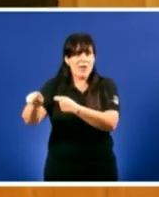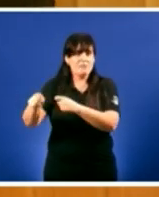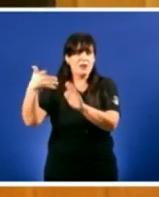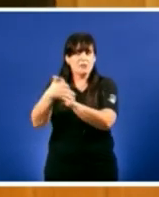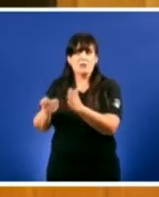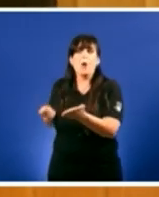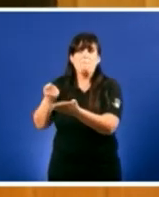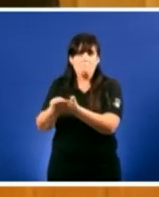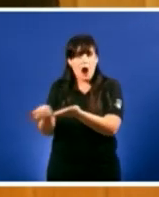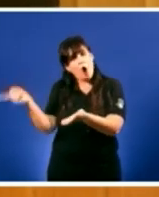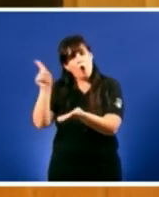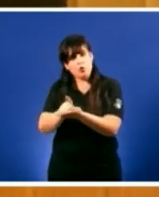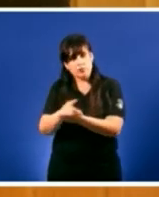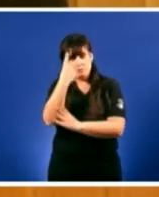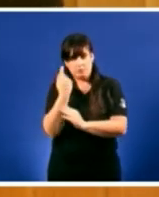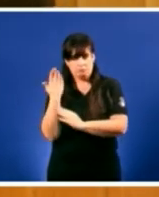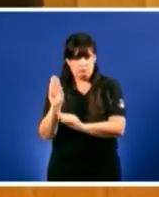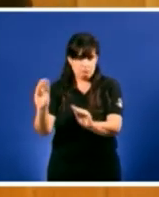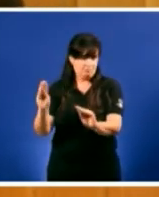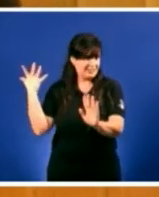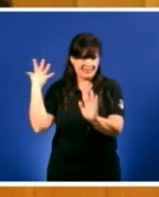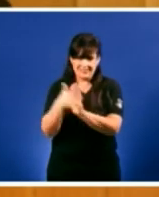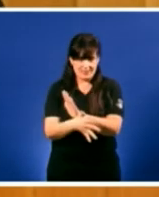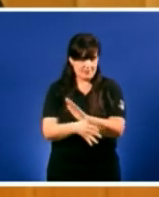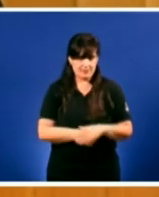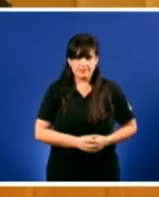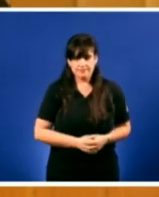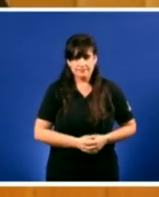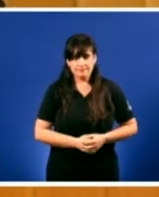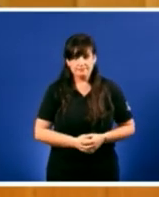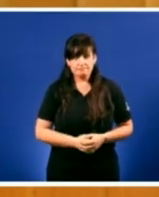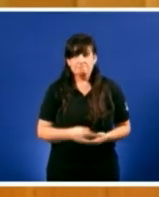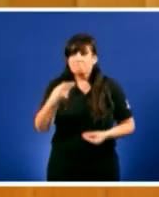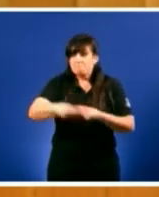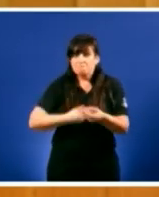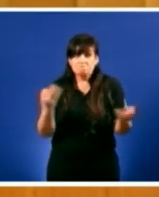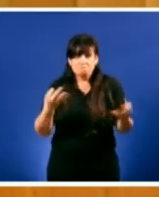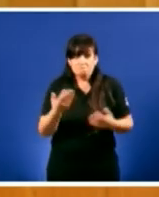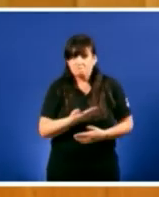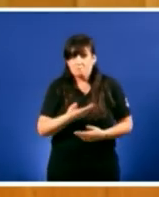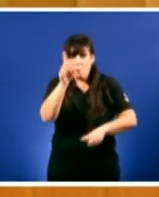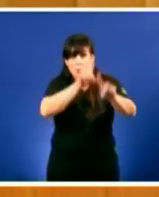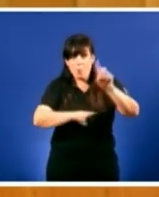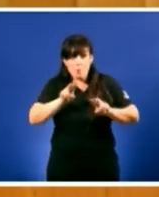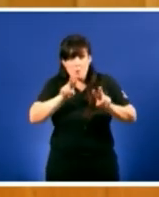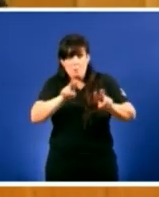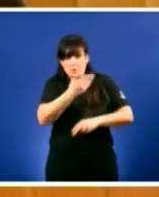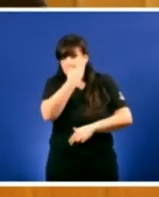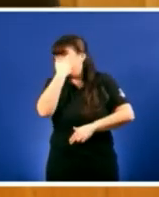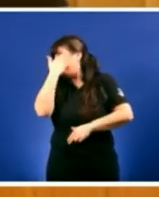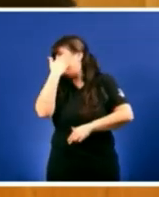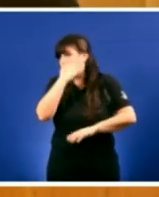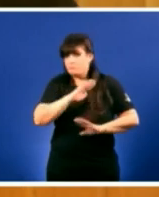sempre a súa atitude señor Fijo mirar para outro lado ante os problemas do país